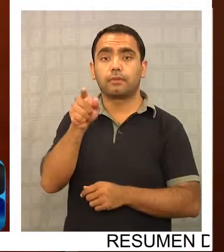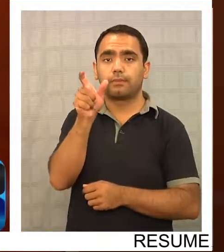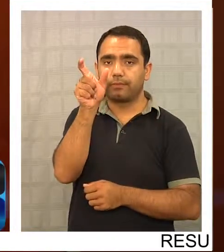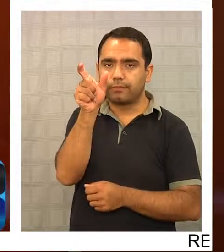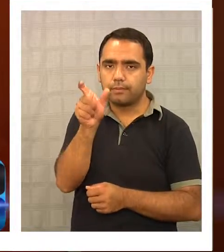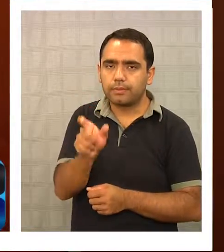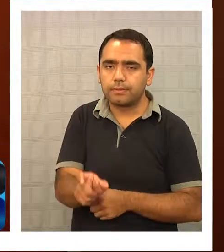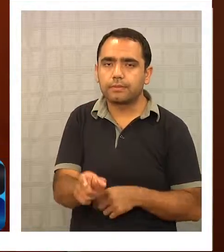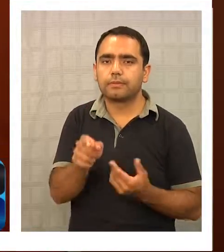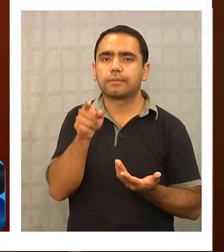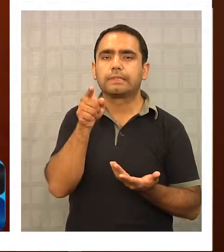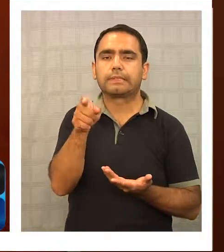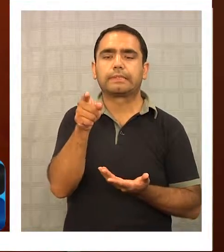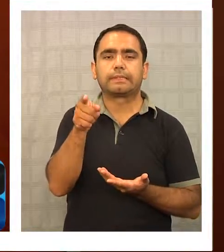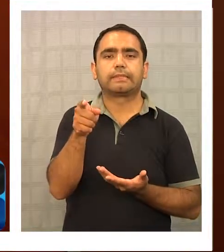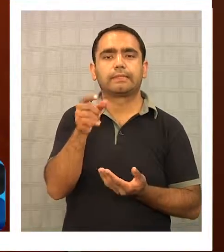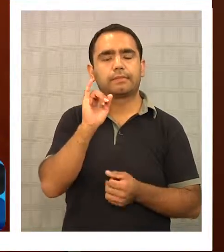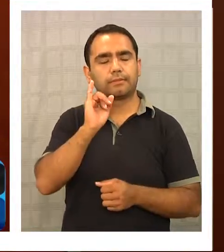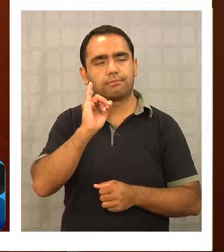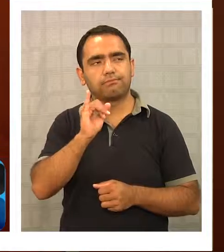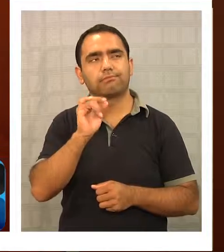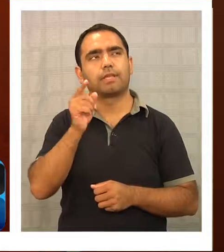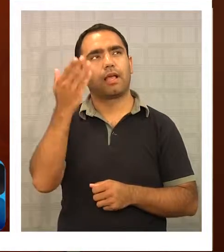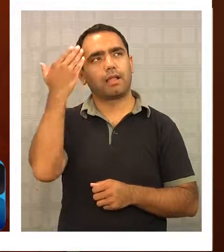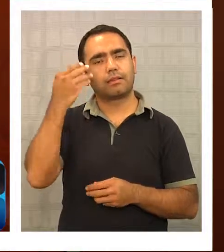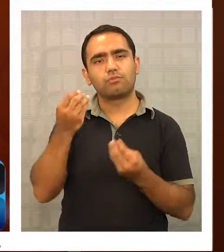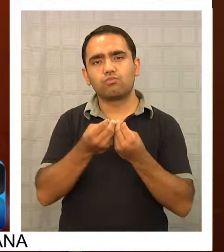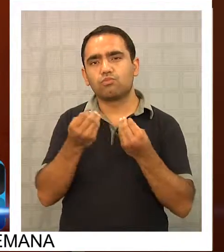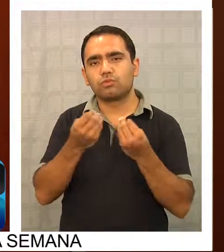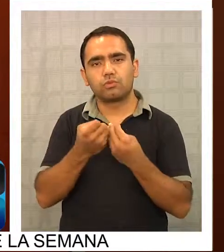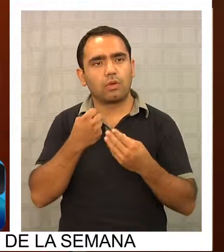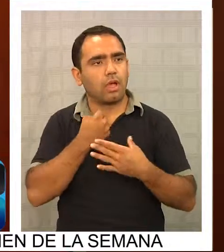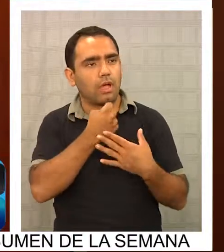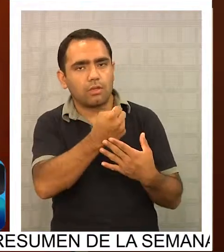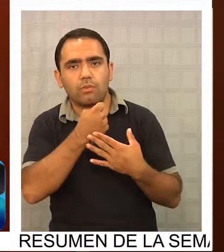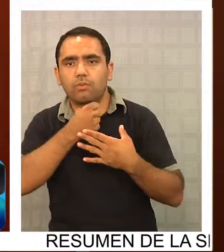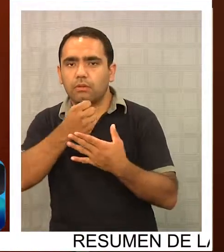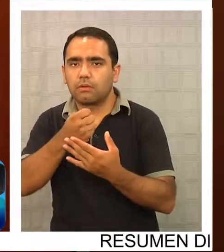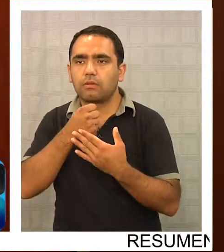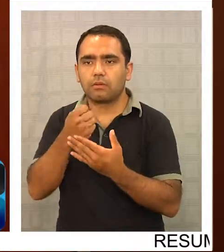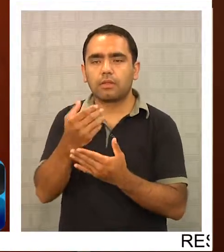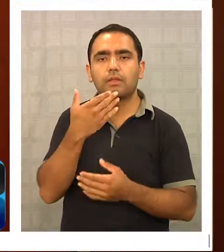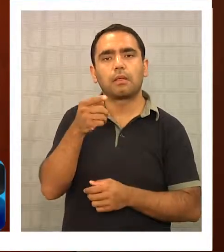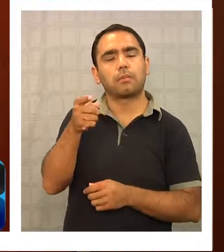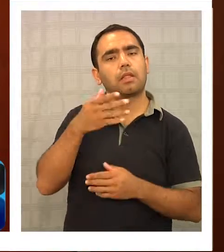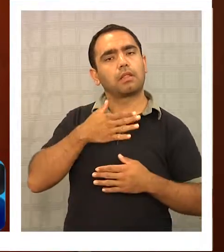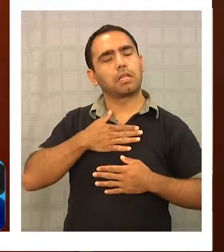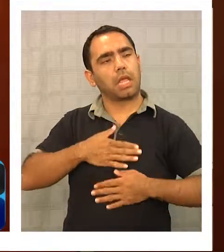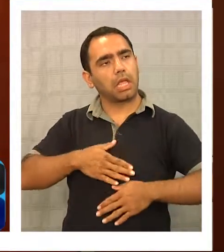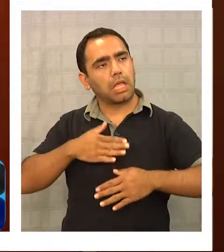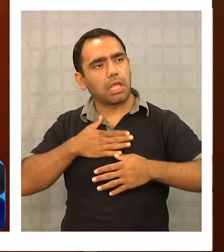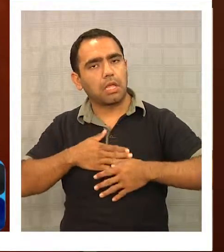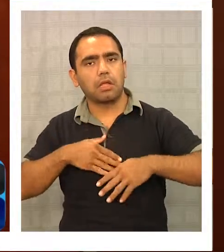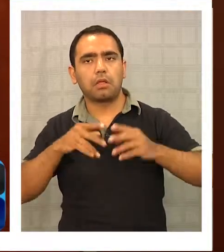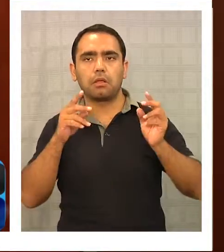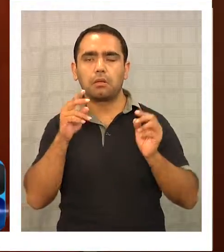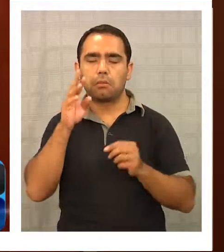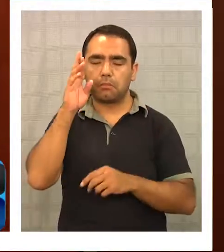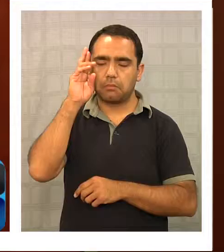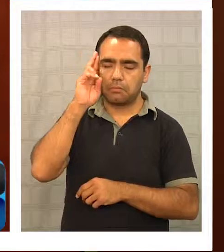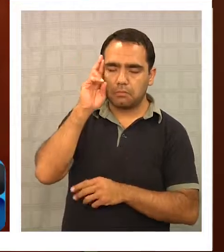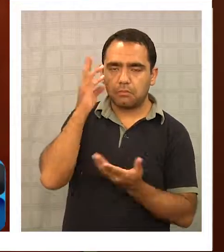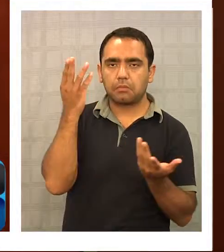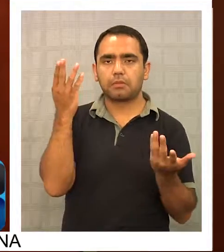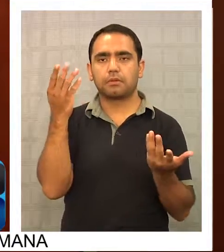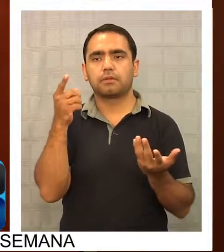aparte de sus condiciones de austeridad y de tranquilidad para ver el mundo, fue una